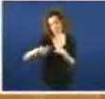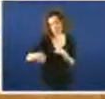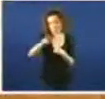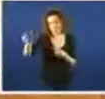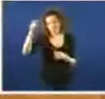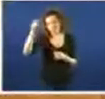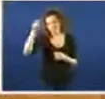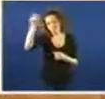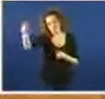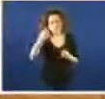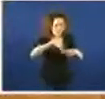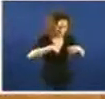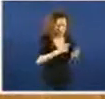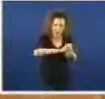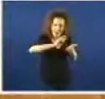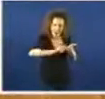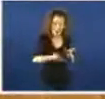redactado, señores do Partido Popular.